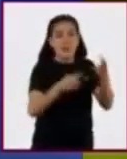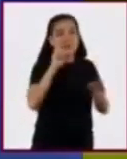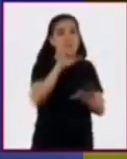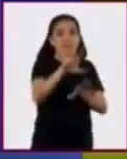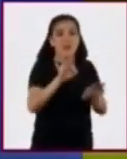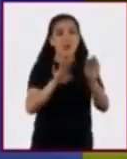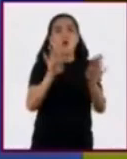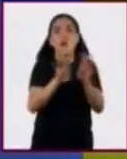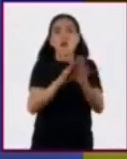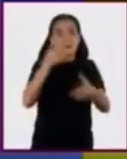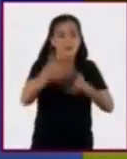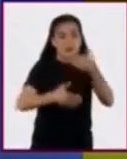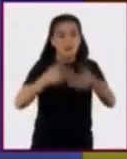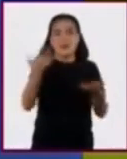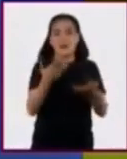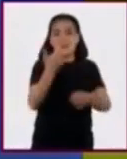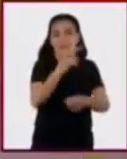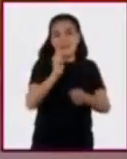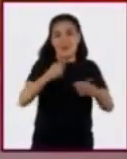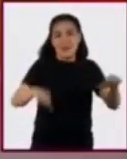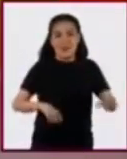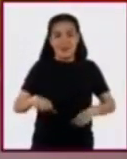medios técnicos que se utilizan.